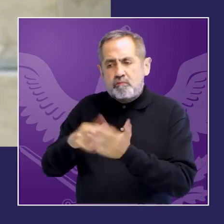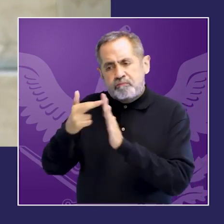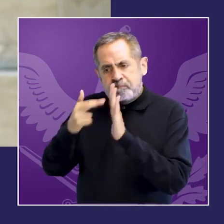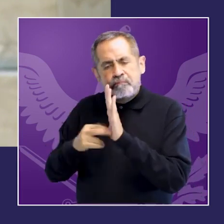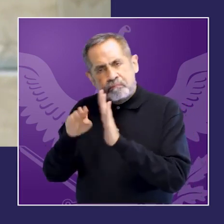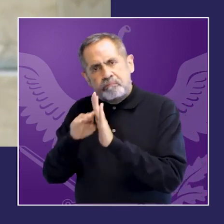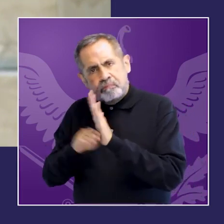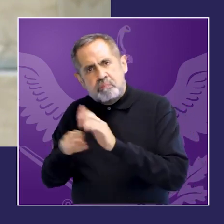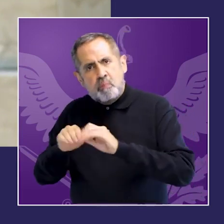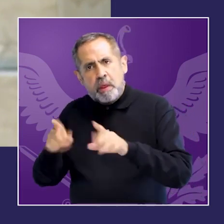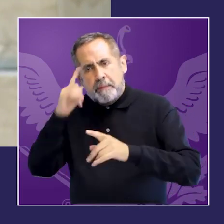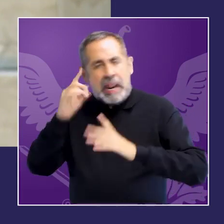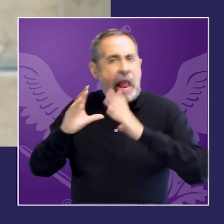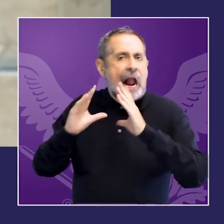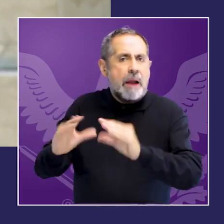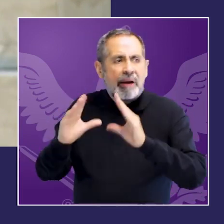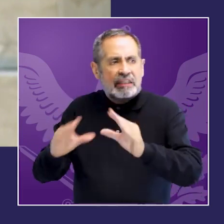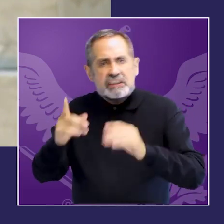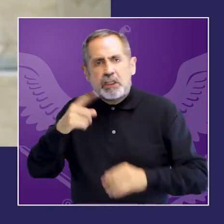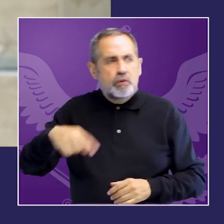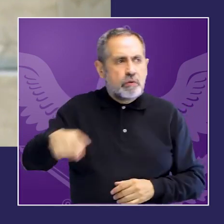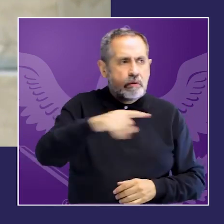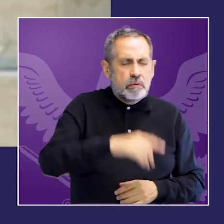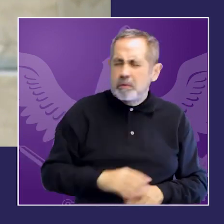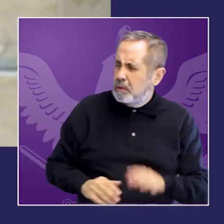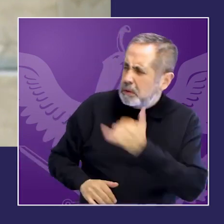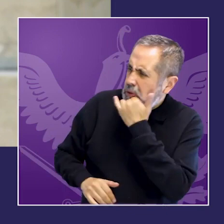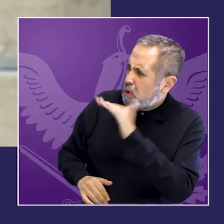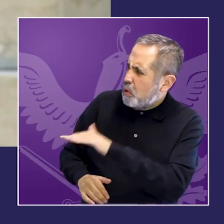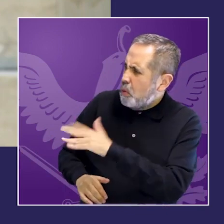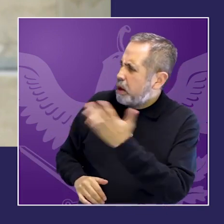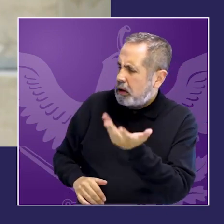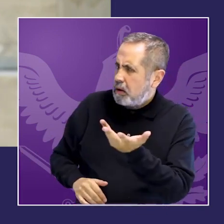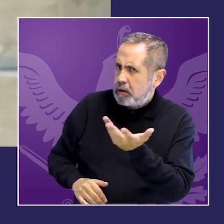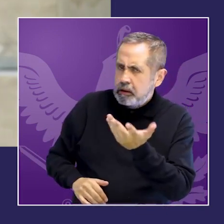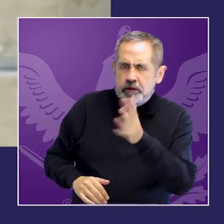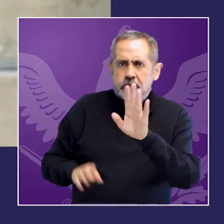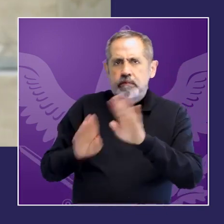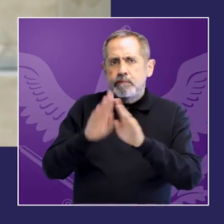relevada de las capacitaciones no lo que hicieron bueno